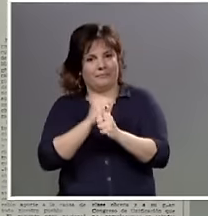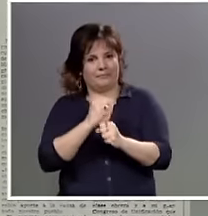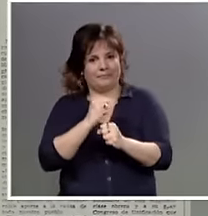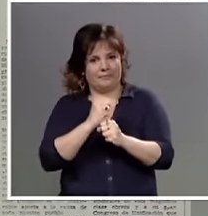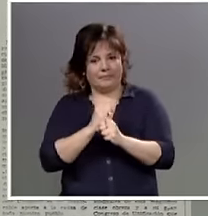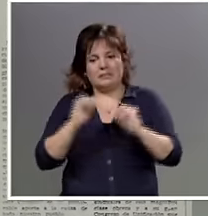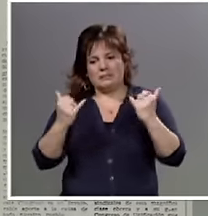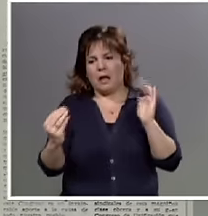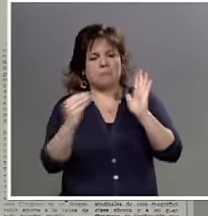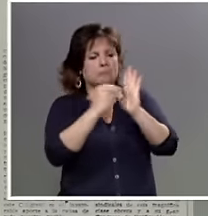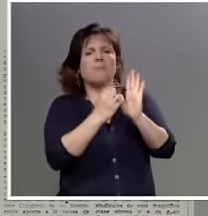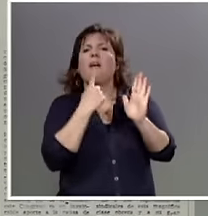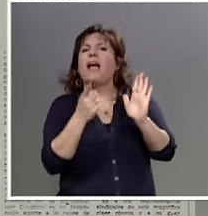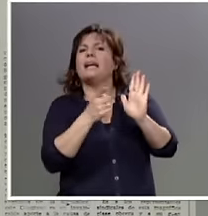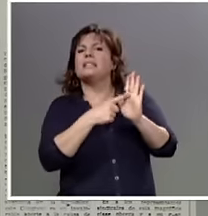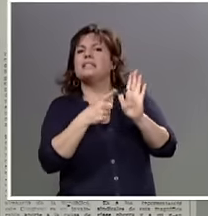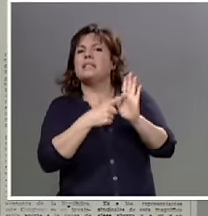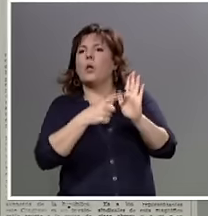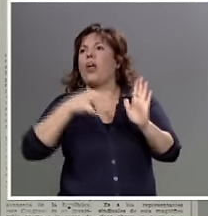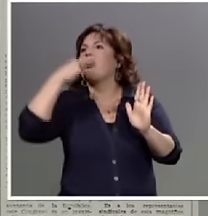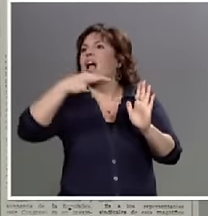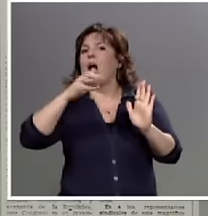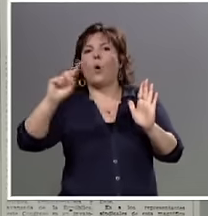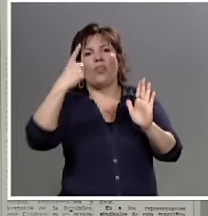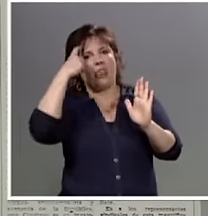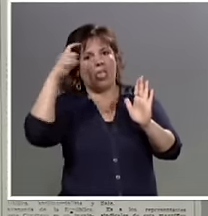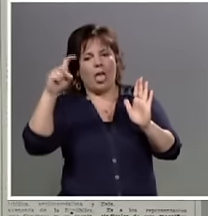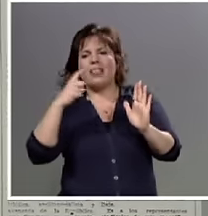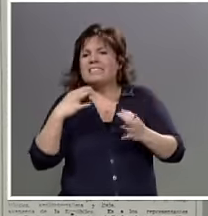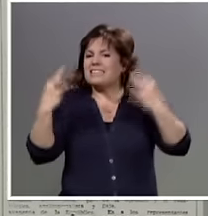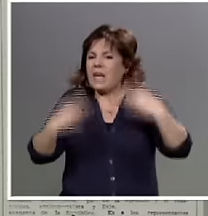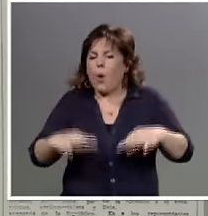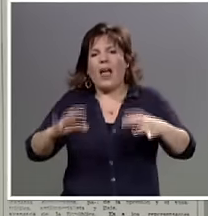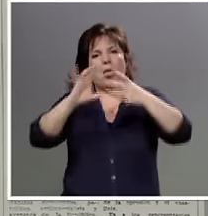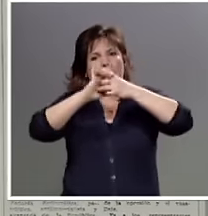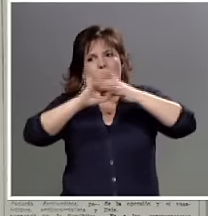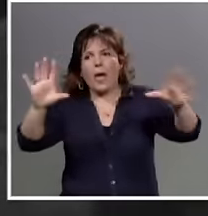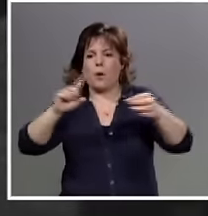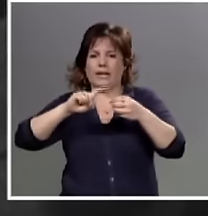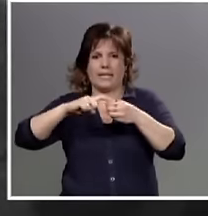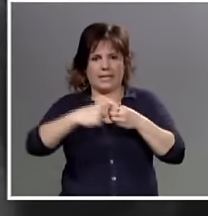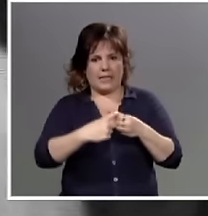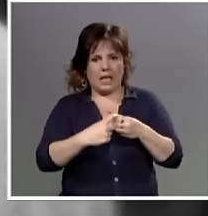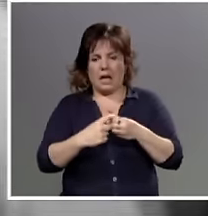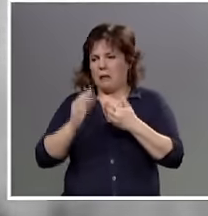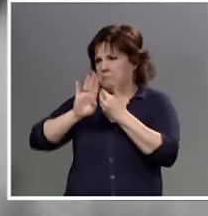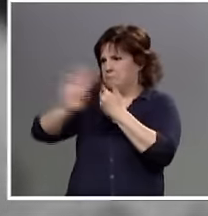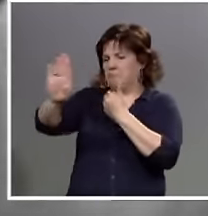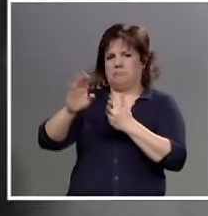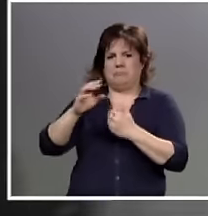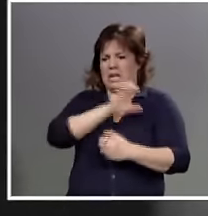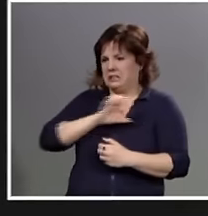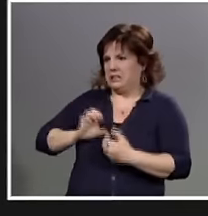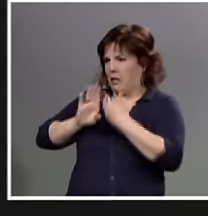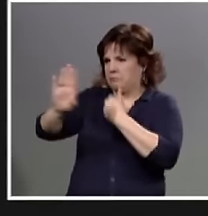establece en sus Estatutos y Declaración de Principios la garantía de la democracia sindical, la independencia frente al